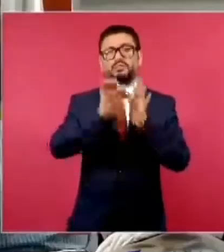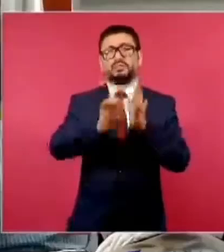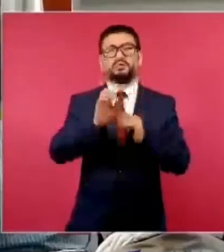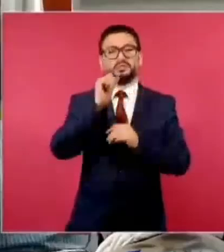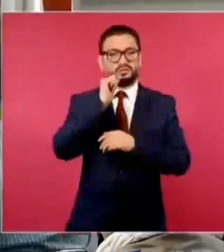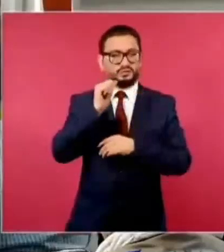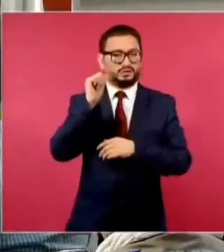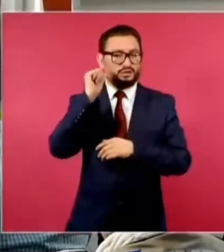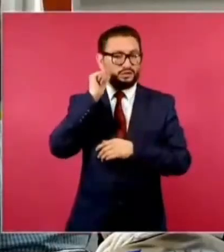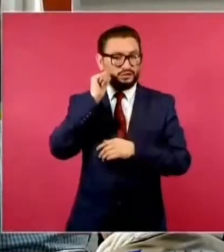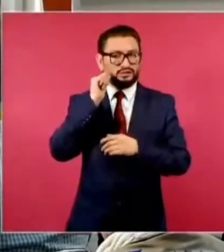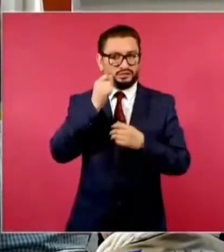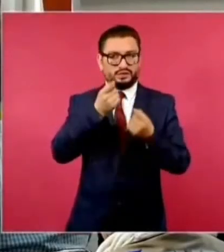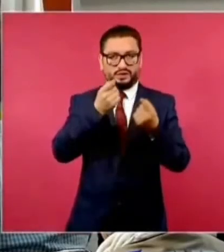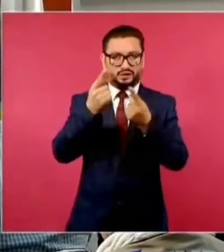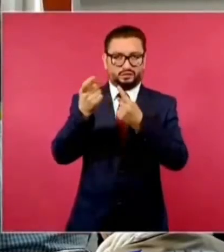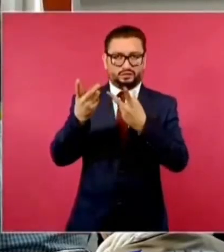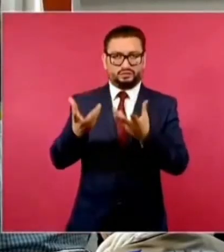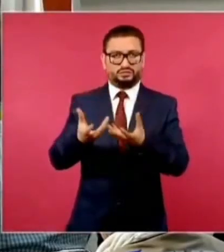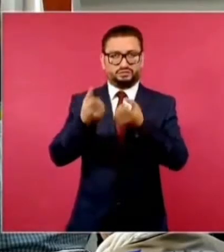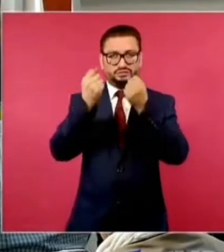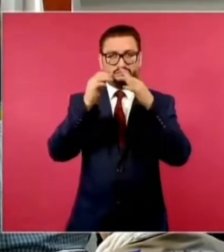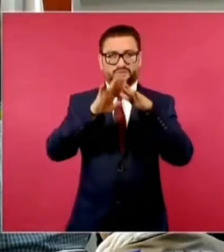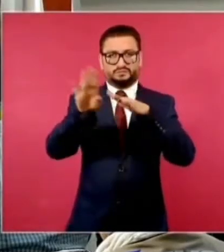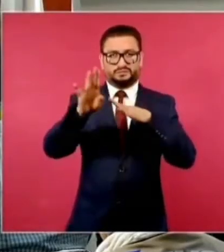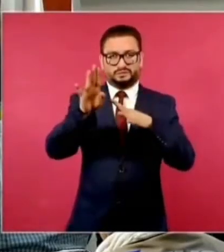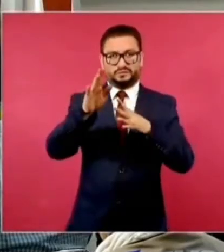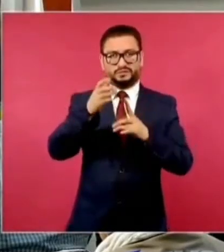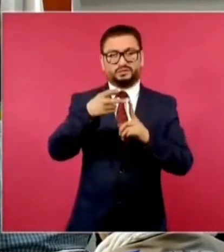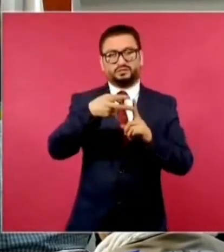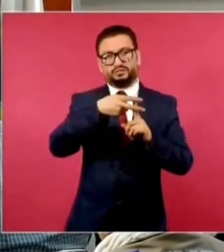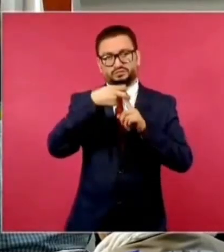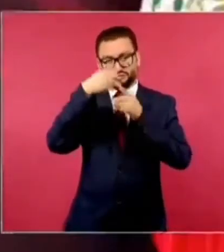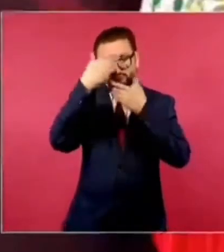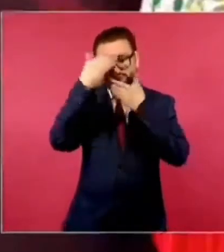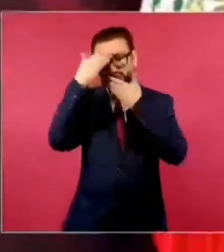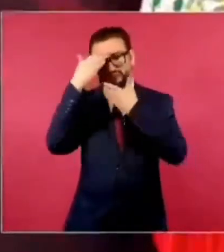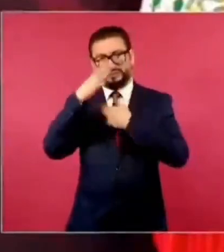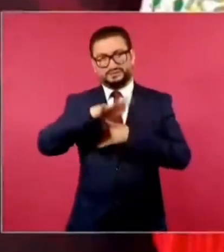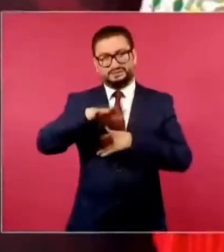liberamos a unos migrantes secuestrados en el norte.